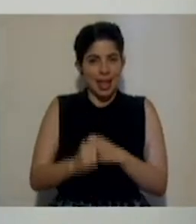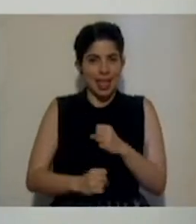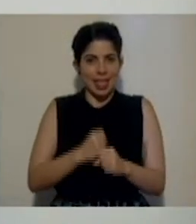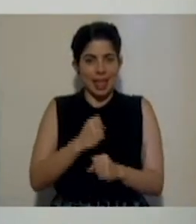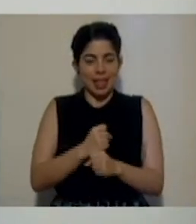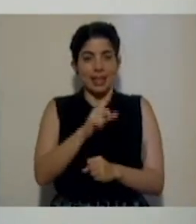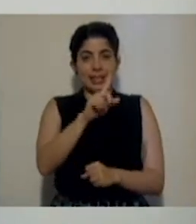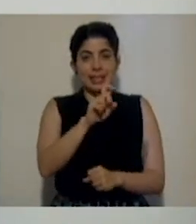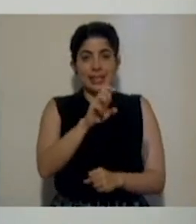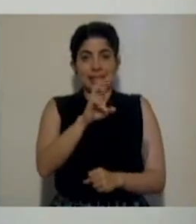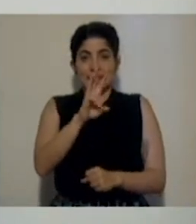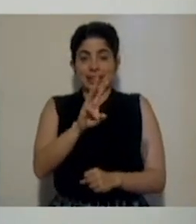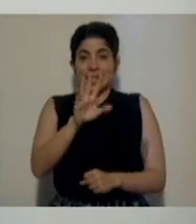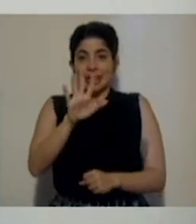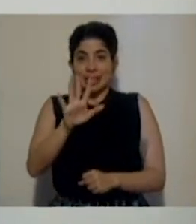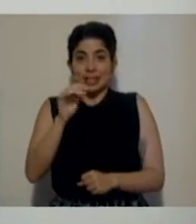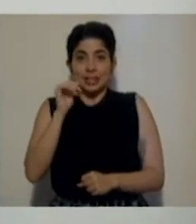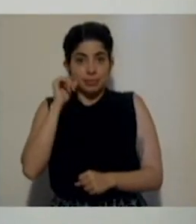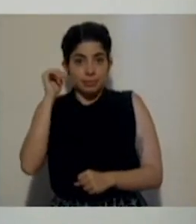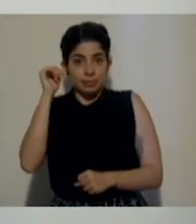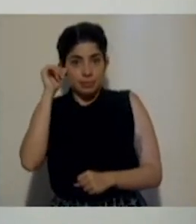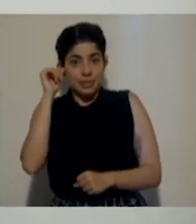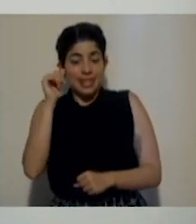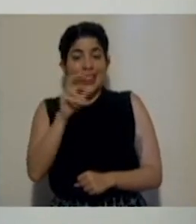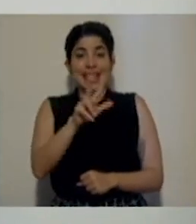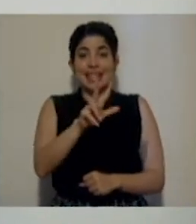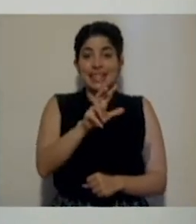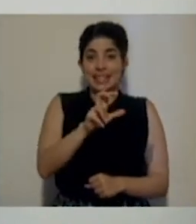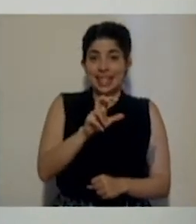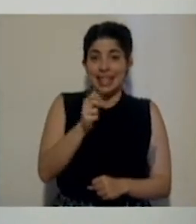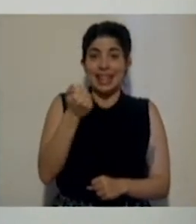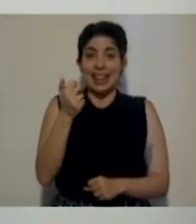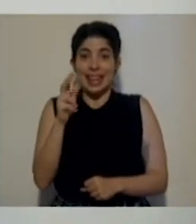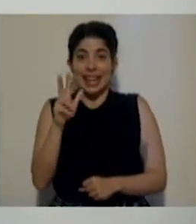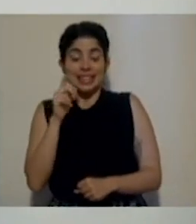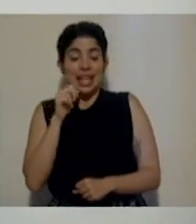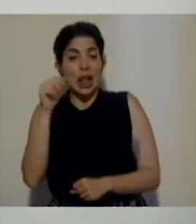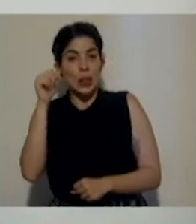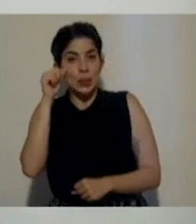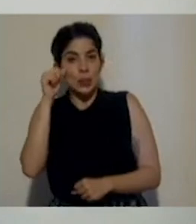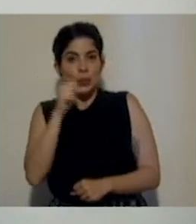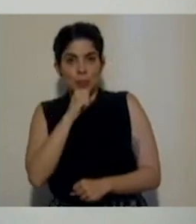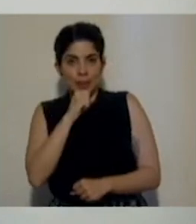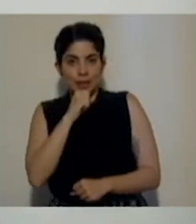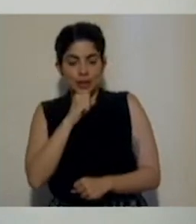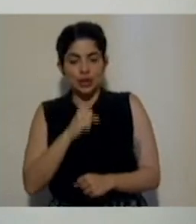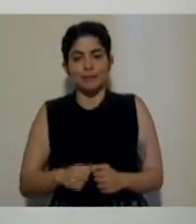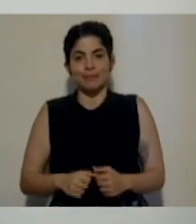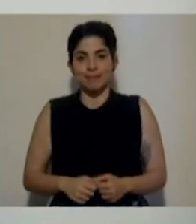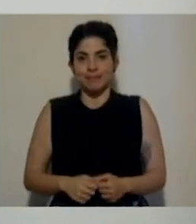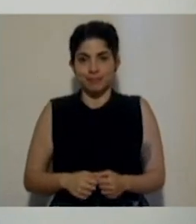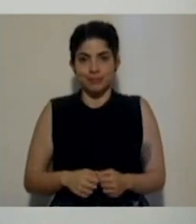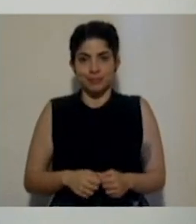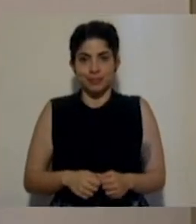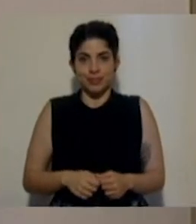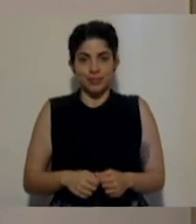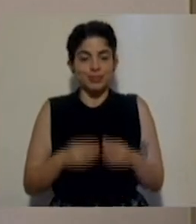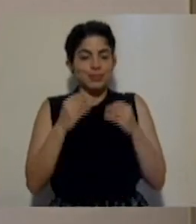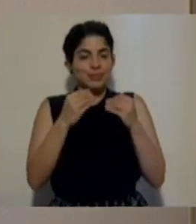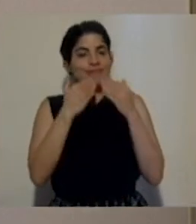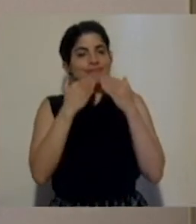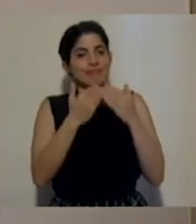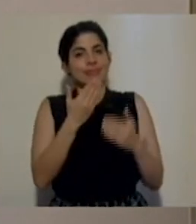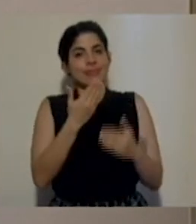165 adultos y 313 adultos mayores. Gracias